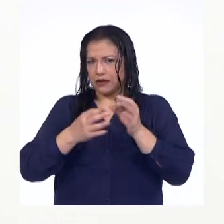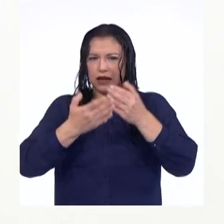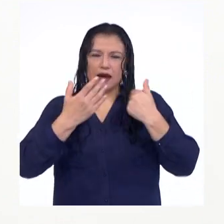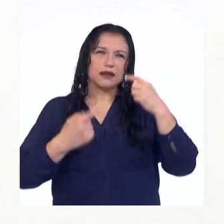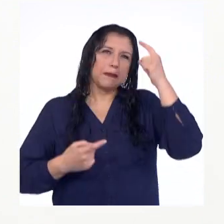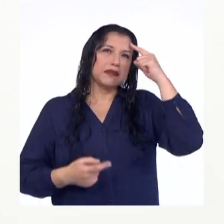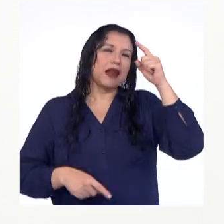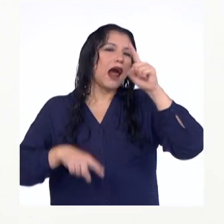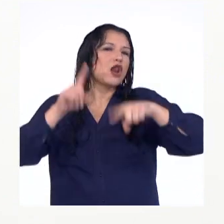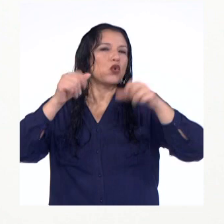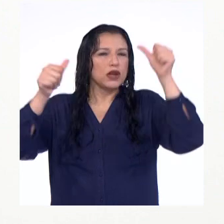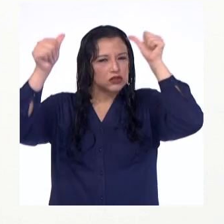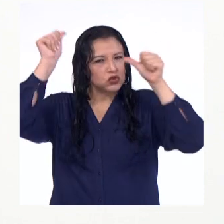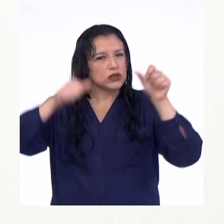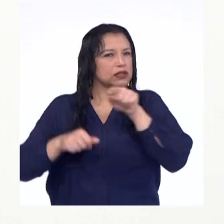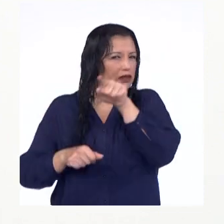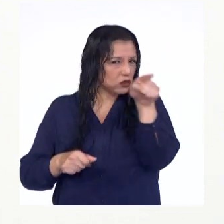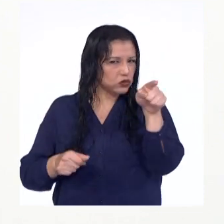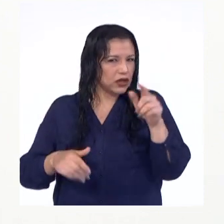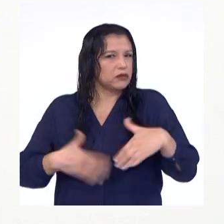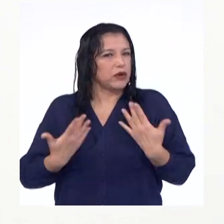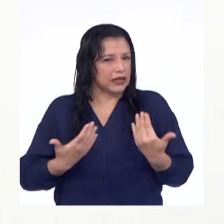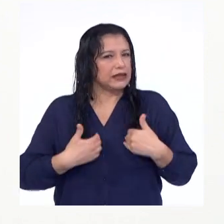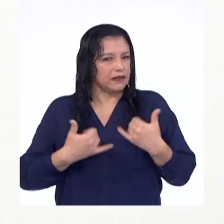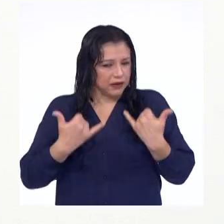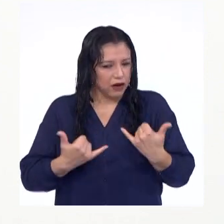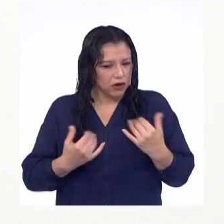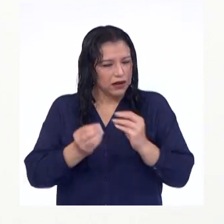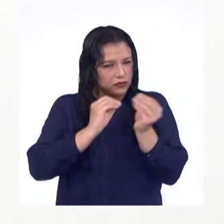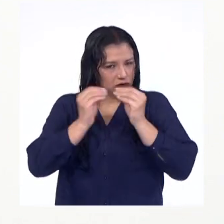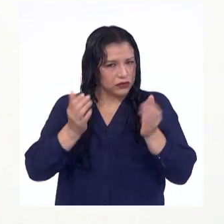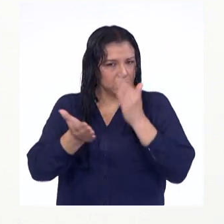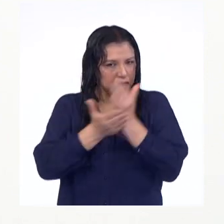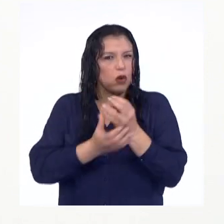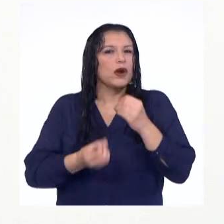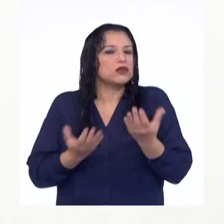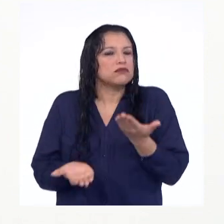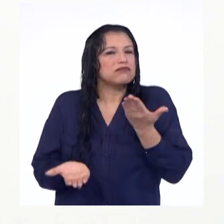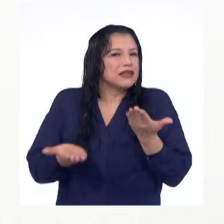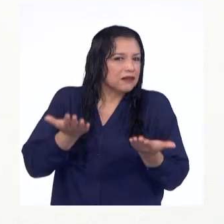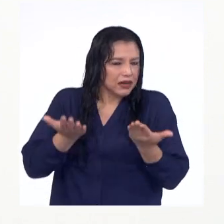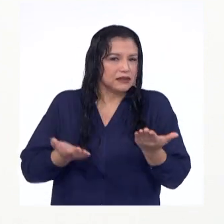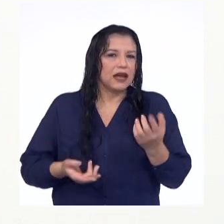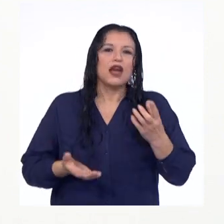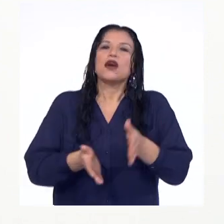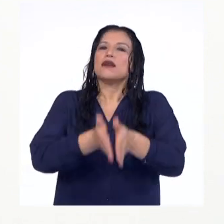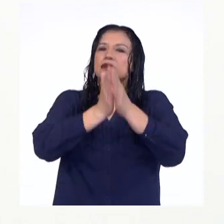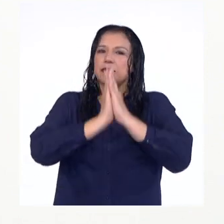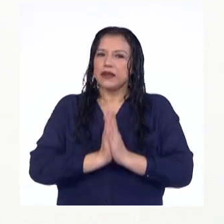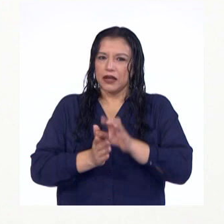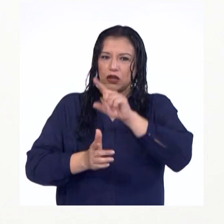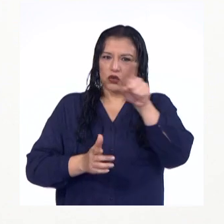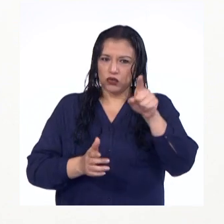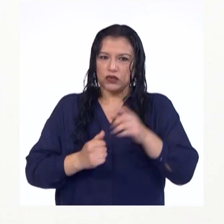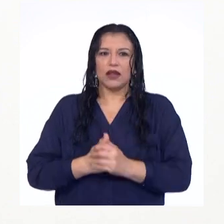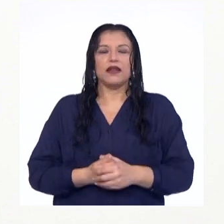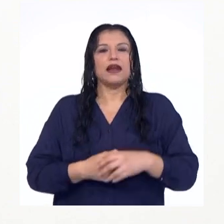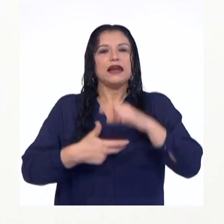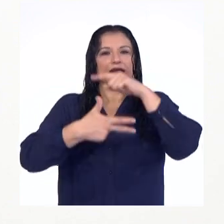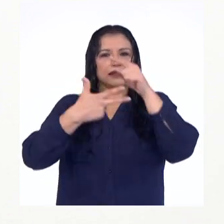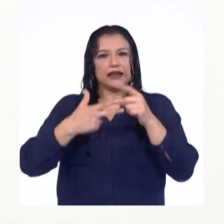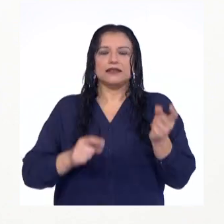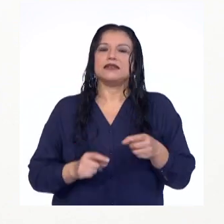otras dudas que podrían surgir en el camino respecto a las equivalencias. Les pediré en esta parte que dispongan de tres